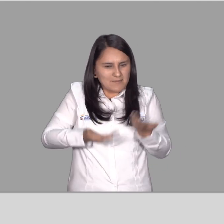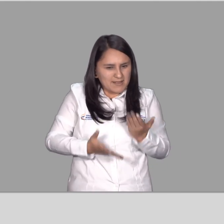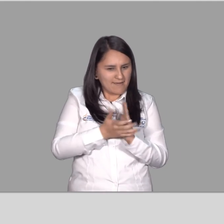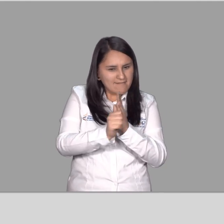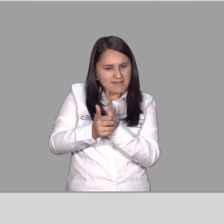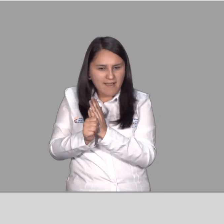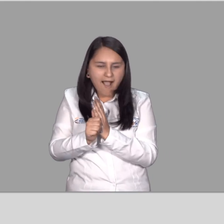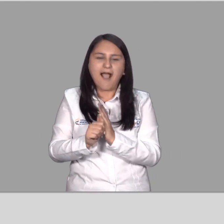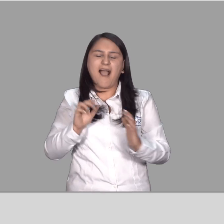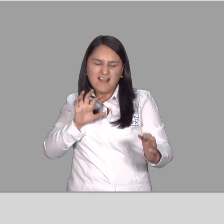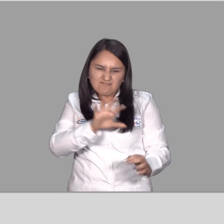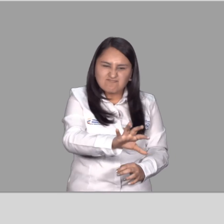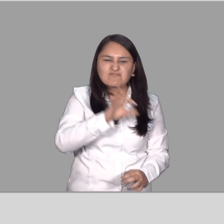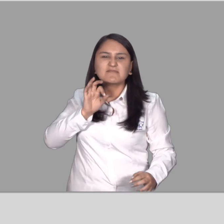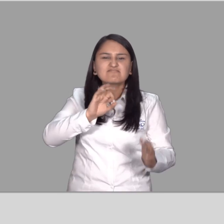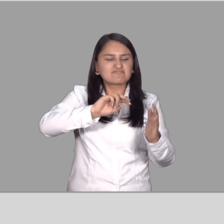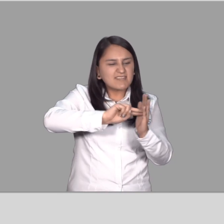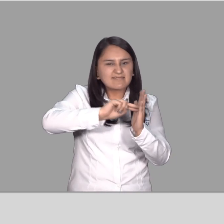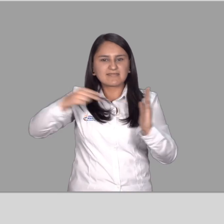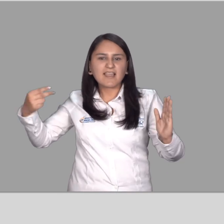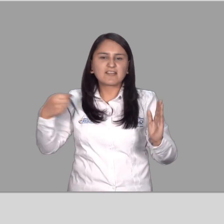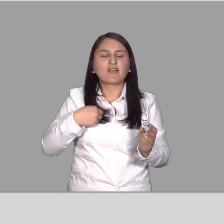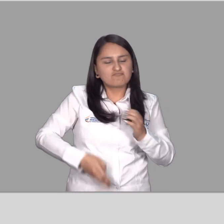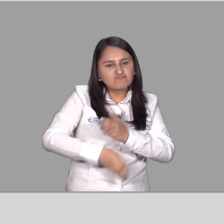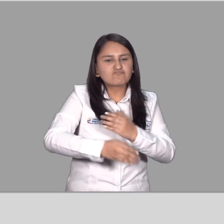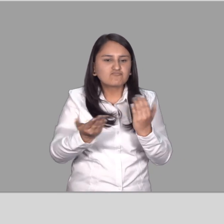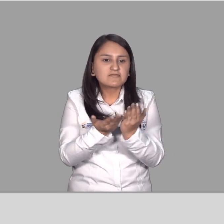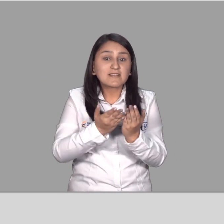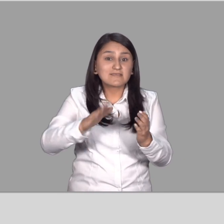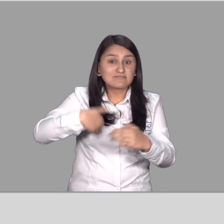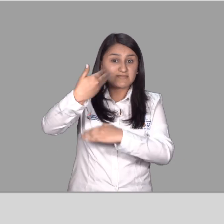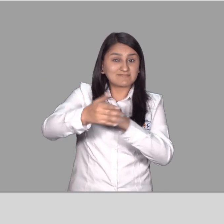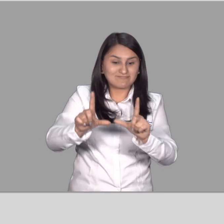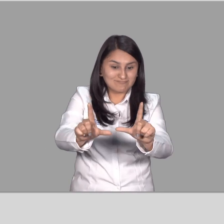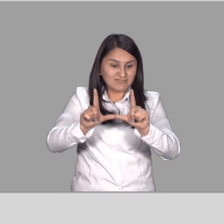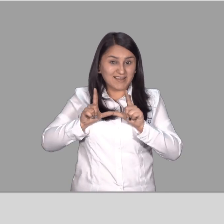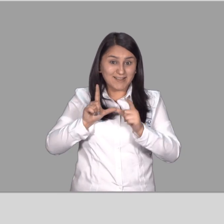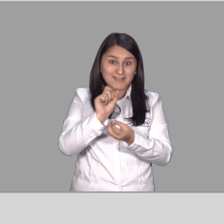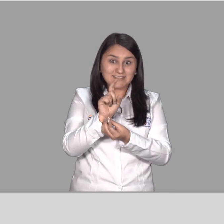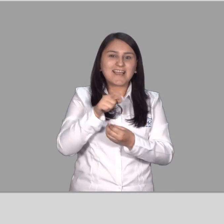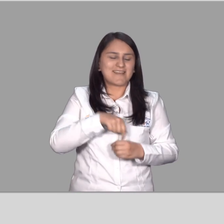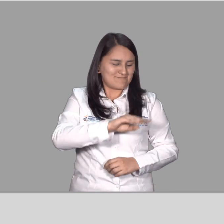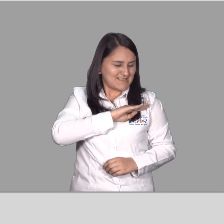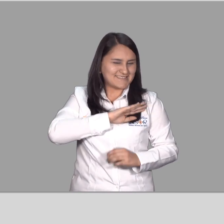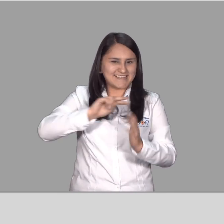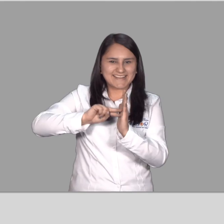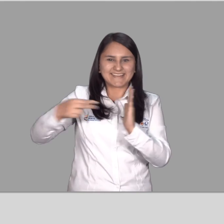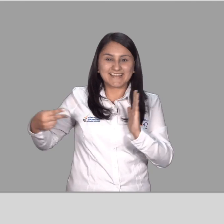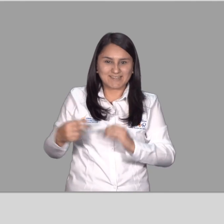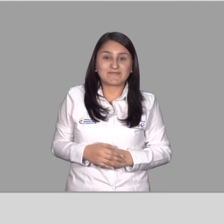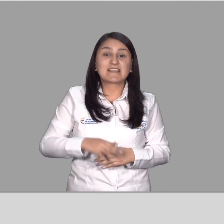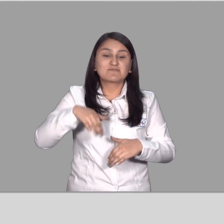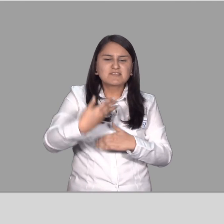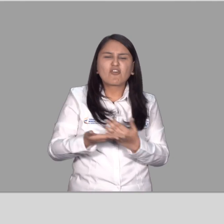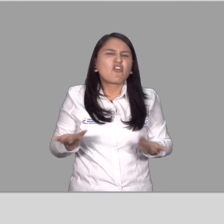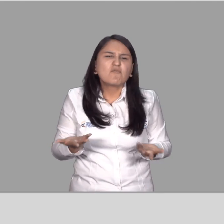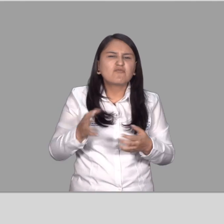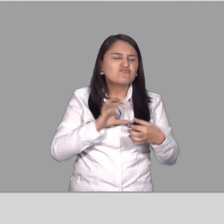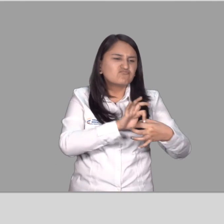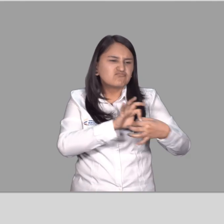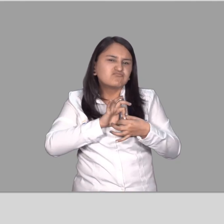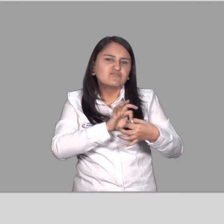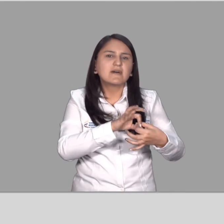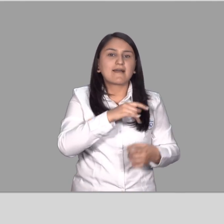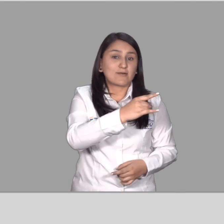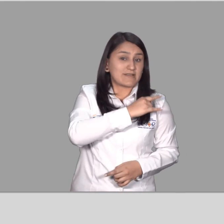Seleccionan la modalidad técnica a seguir Para obtener el título de bachiller técnico Se desarrollan en articulación con la Universidad de